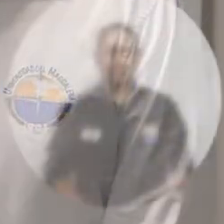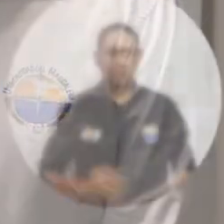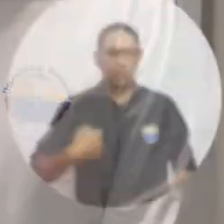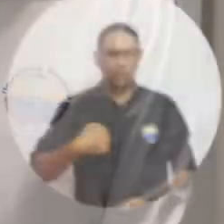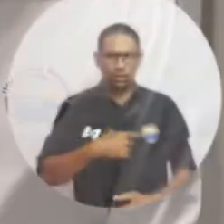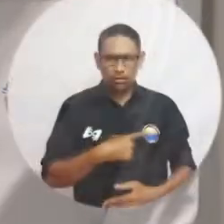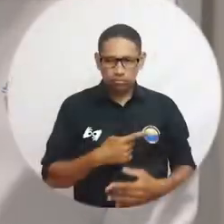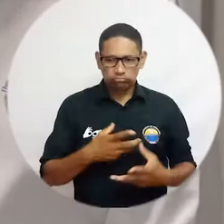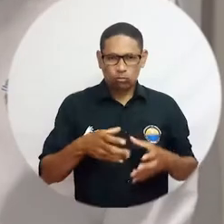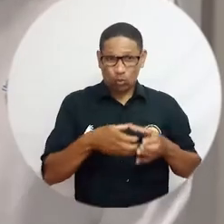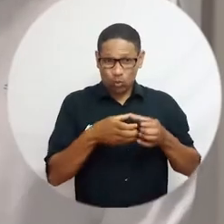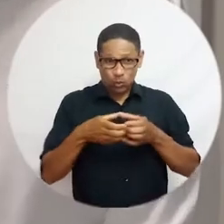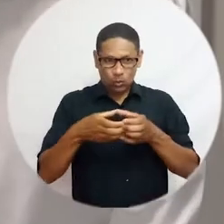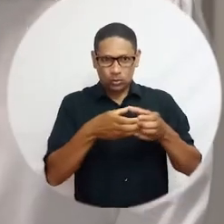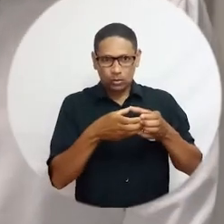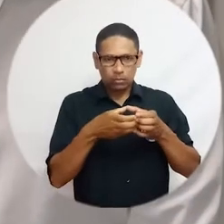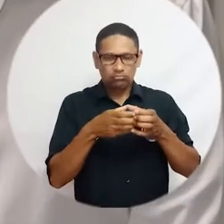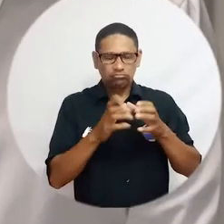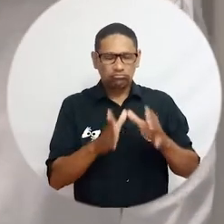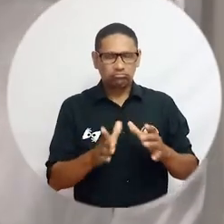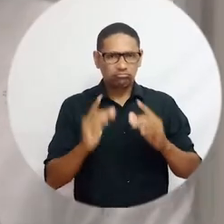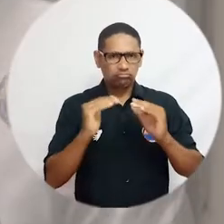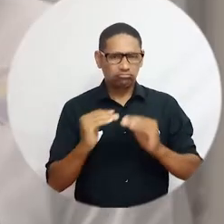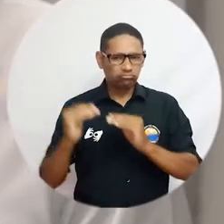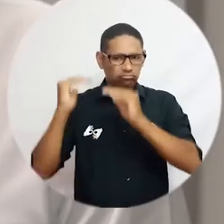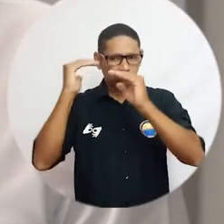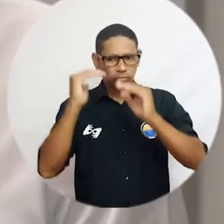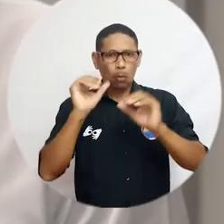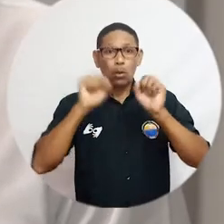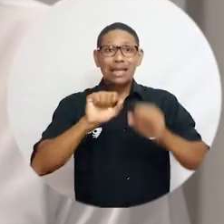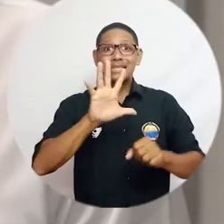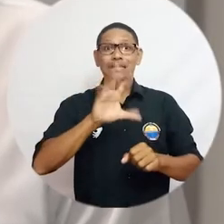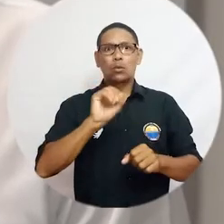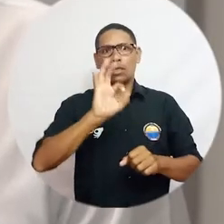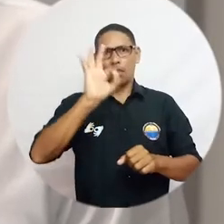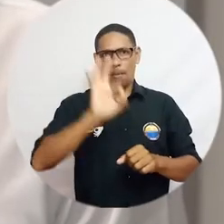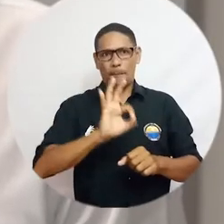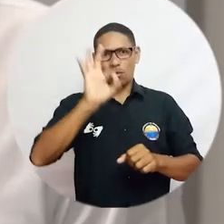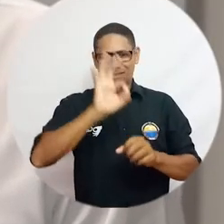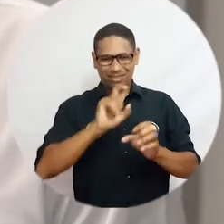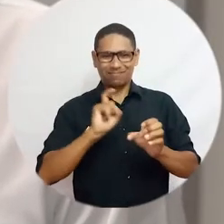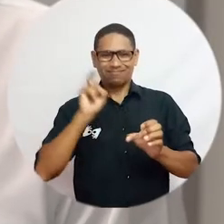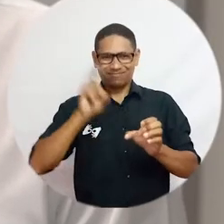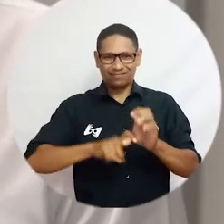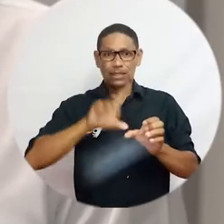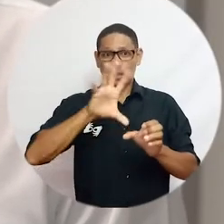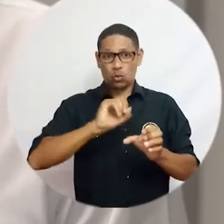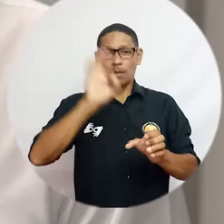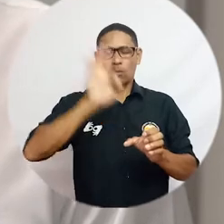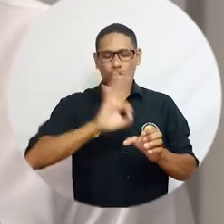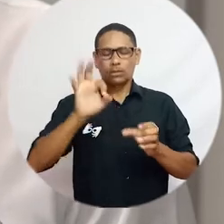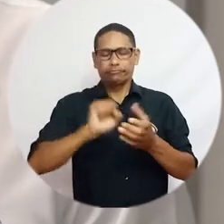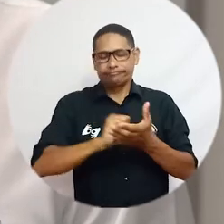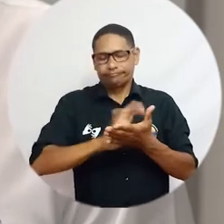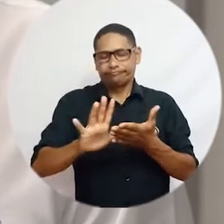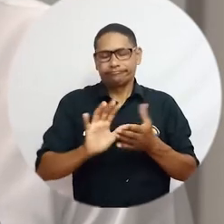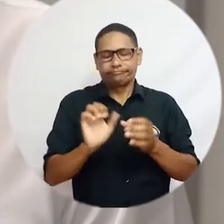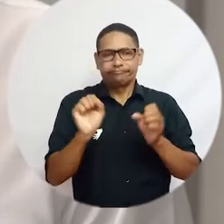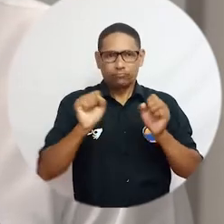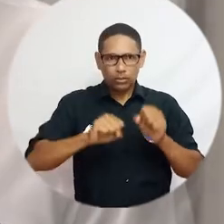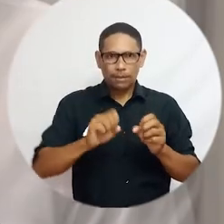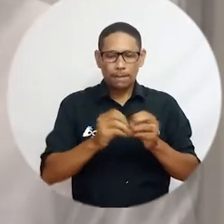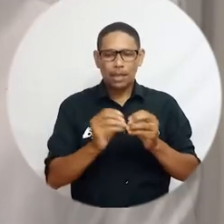Hemos logrado por decisión del Consejo Superior una disminución del 50% del valor de la matrícula neta de los